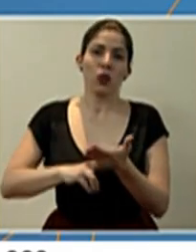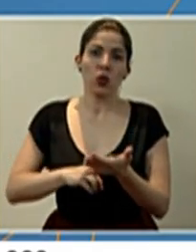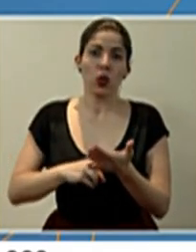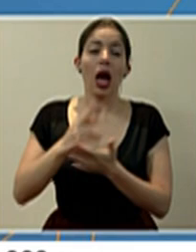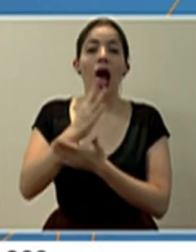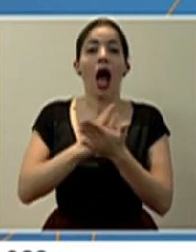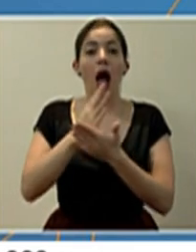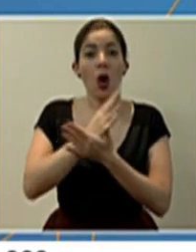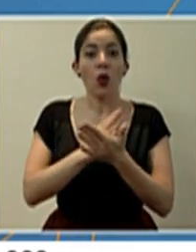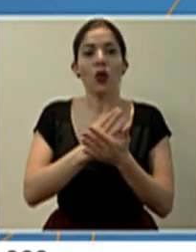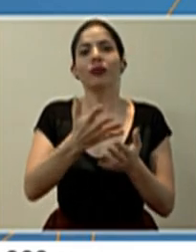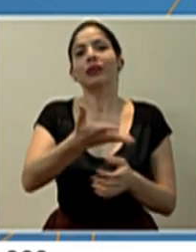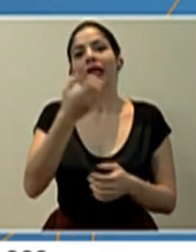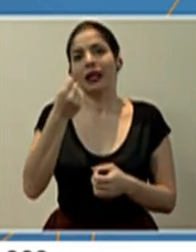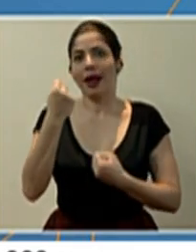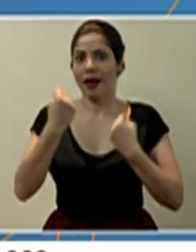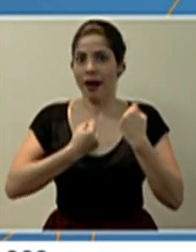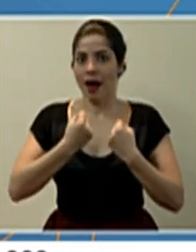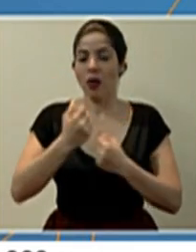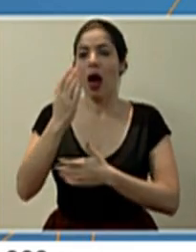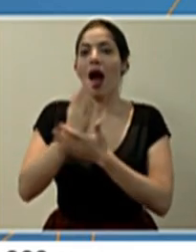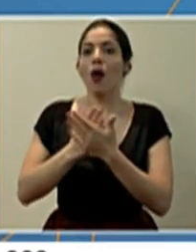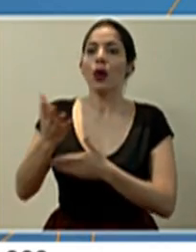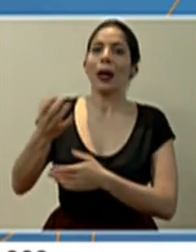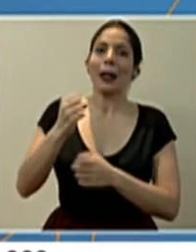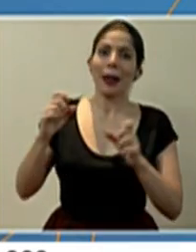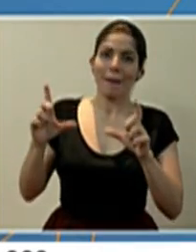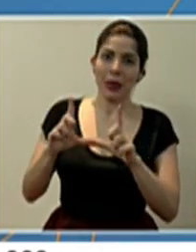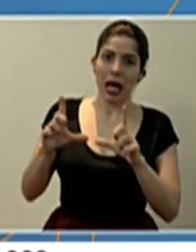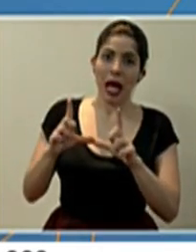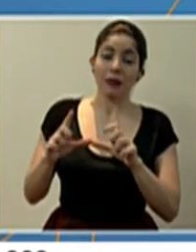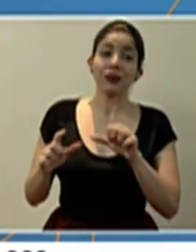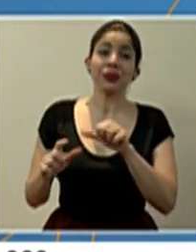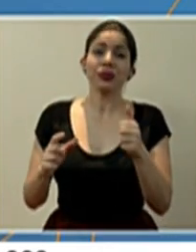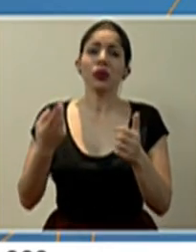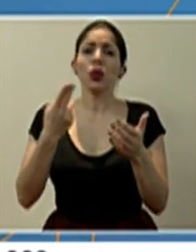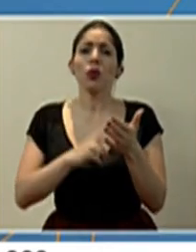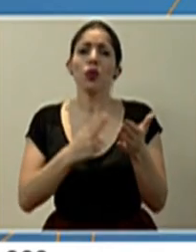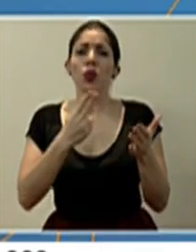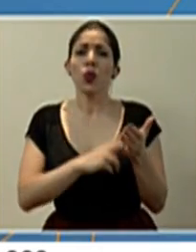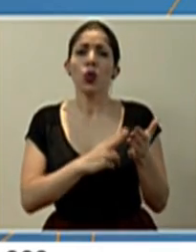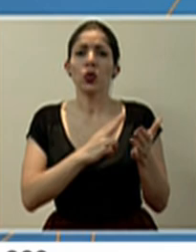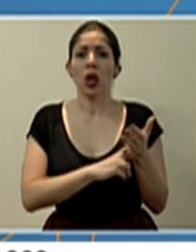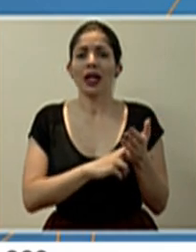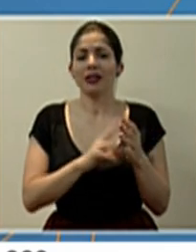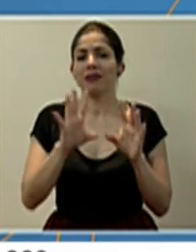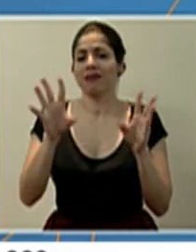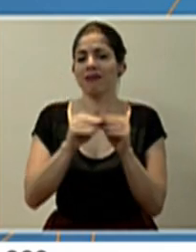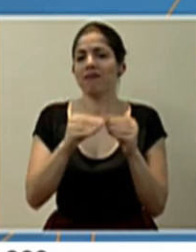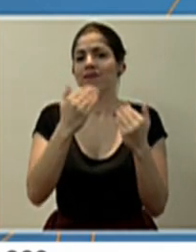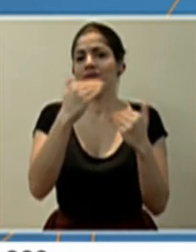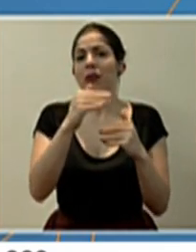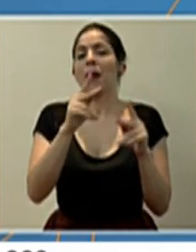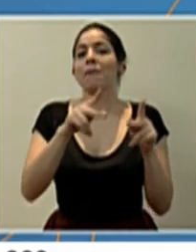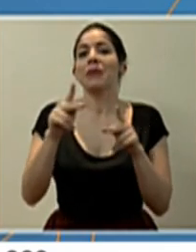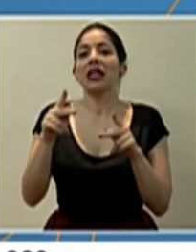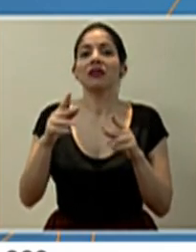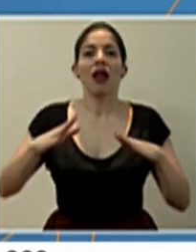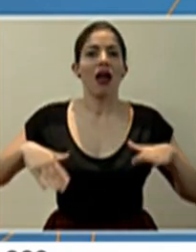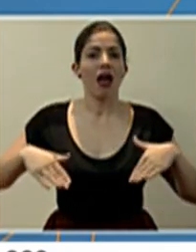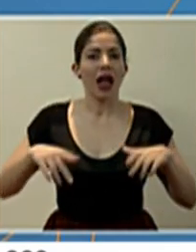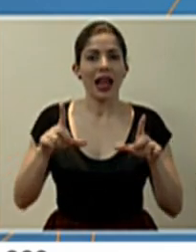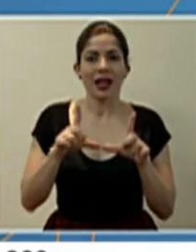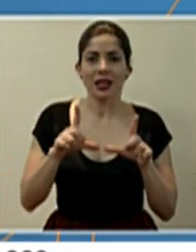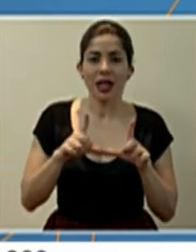decomisos de vehículos, algunos de estos decomisos de placas. Otras infracciones son que dentro de la misma restricción, pues personas sin licencia,